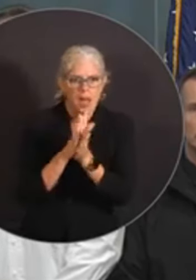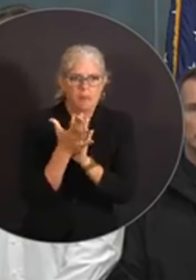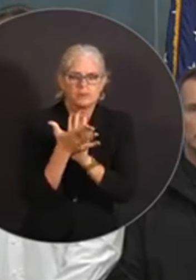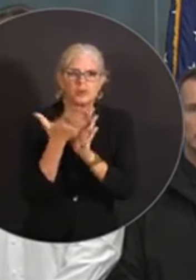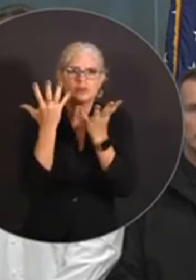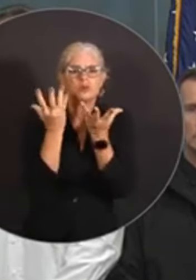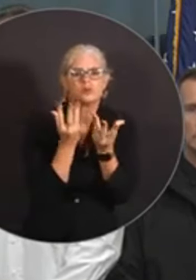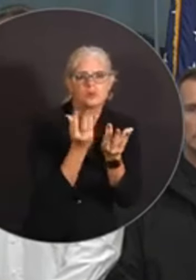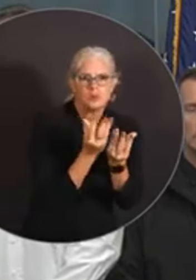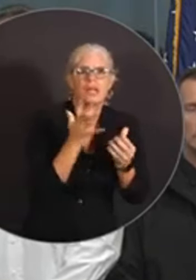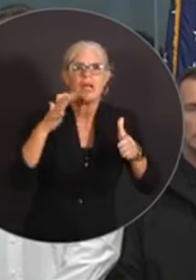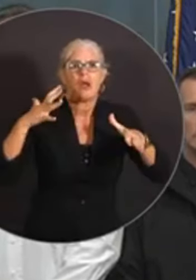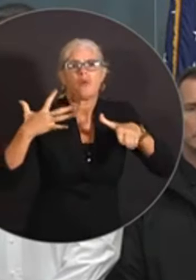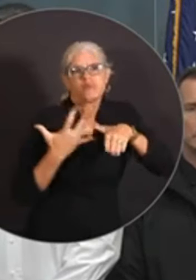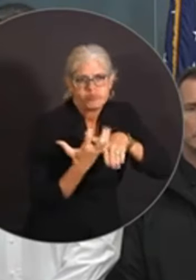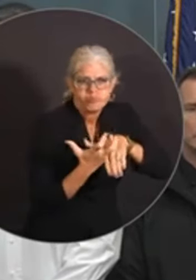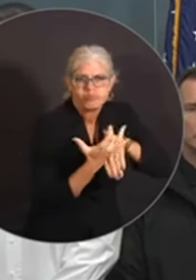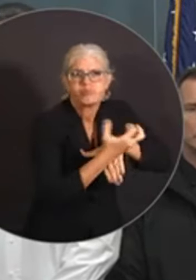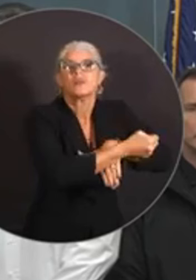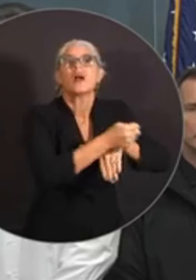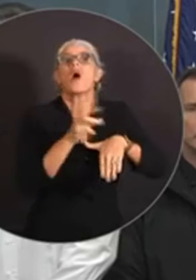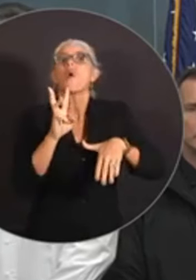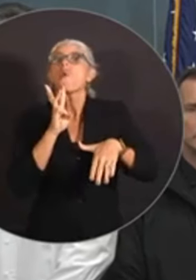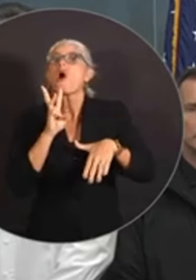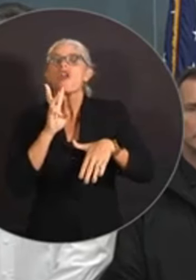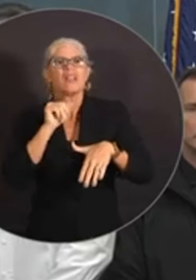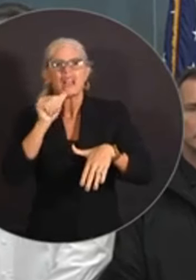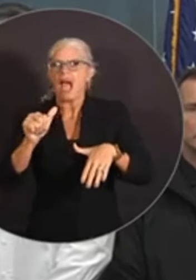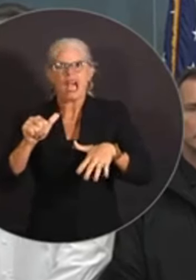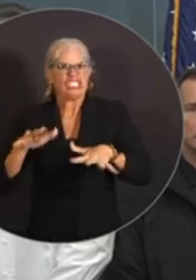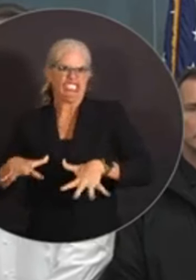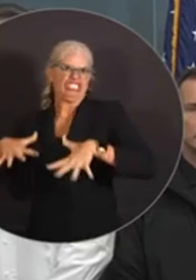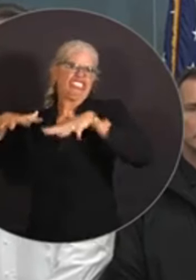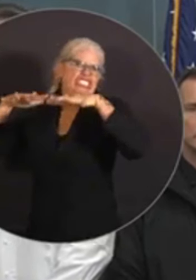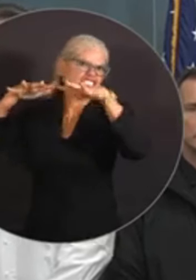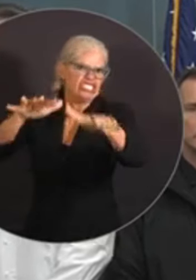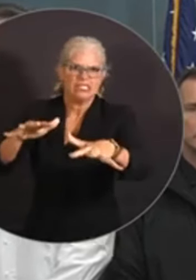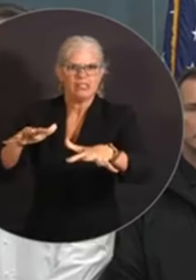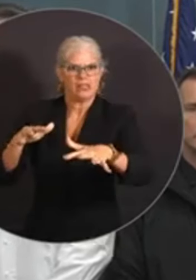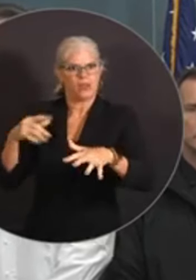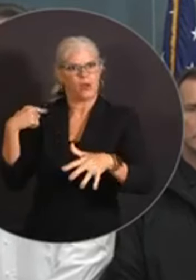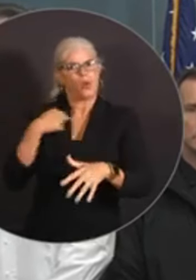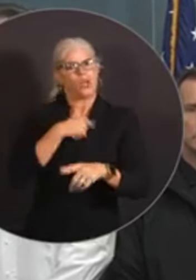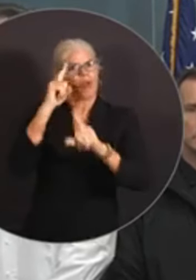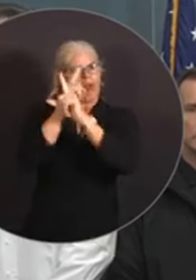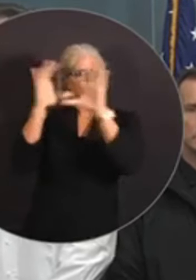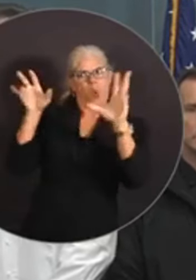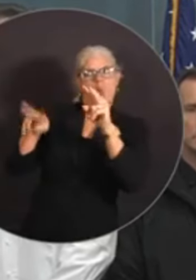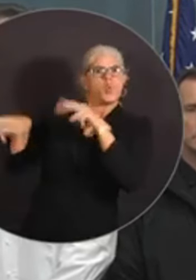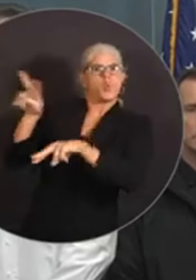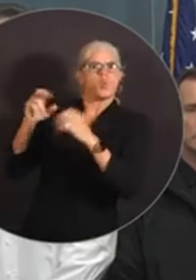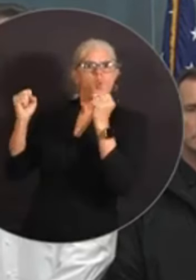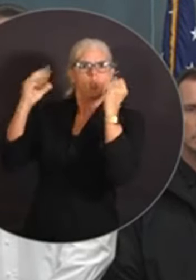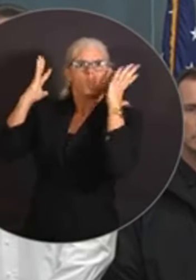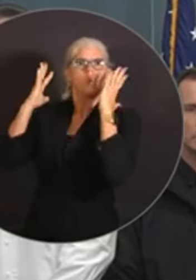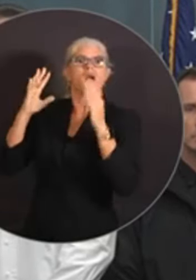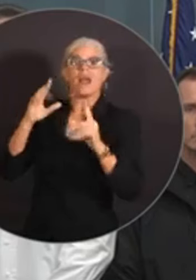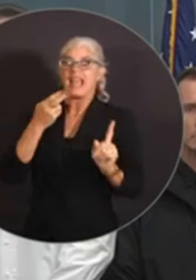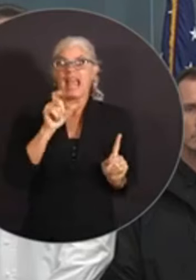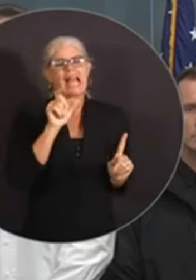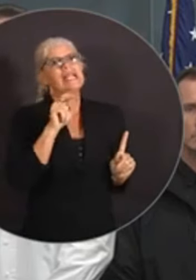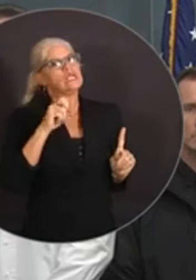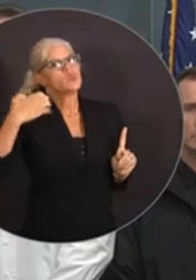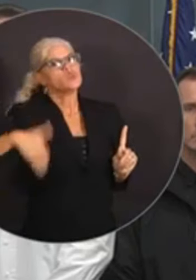ciclónicas no fue tanto como se prevé, se vio en